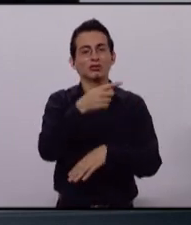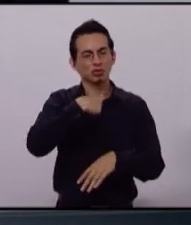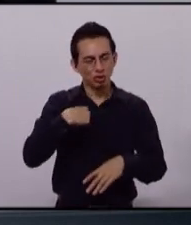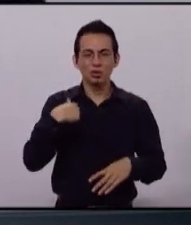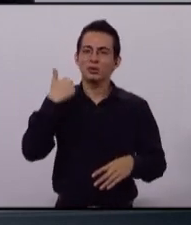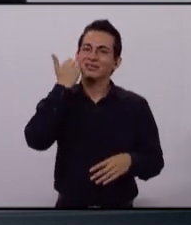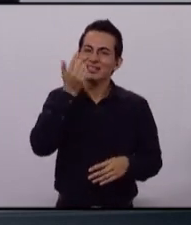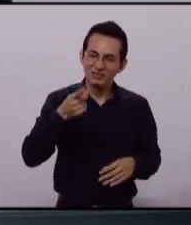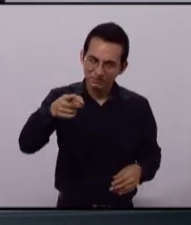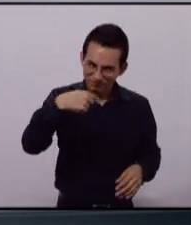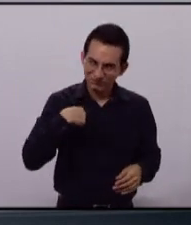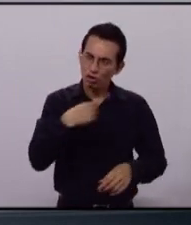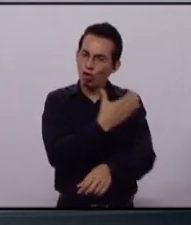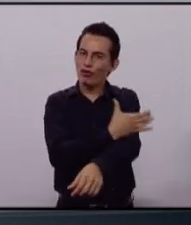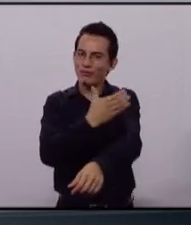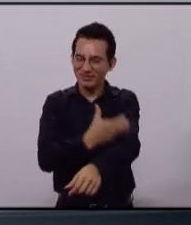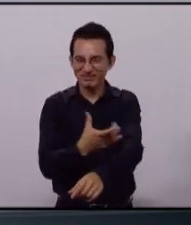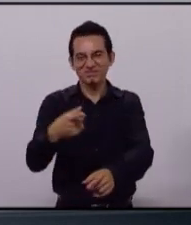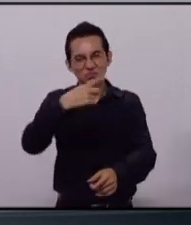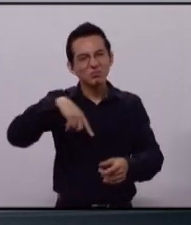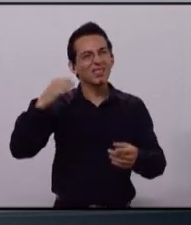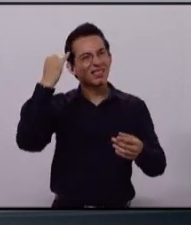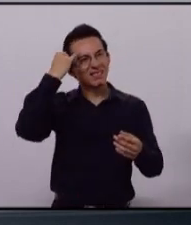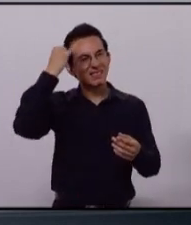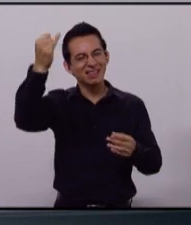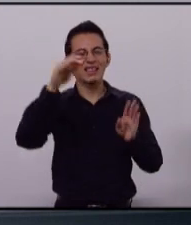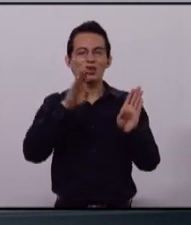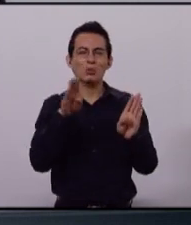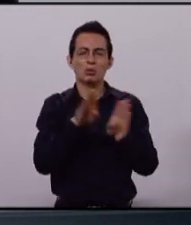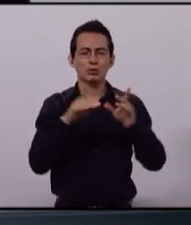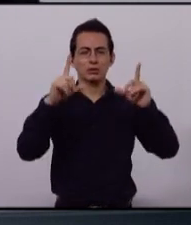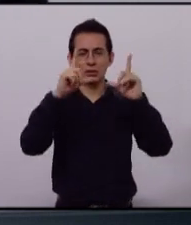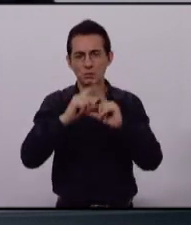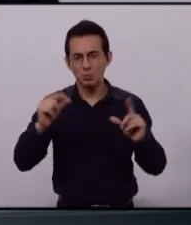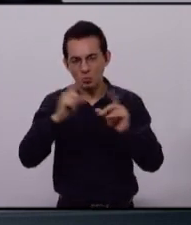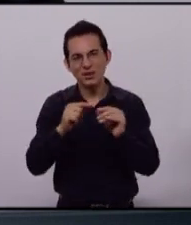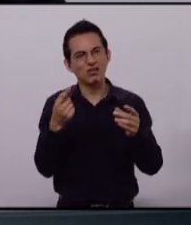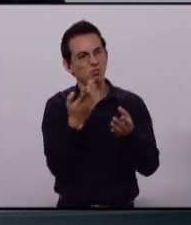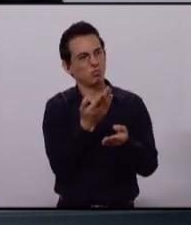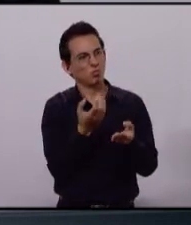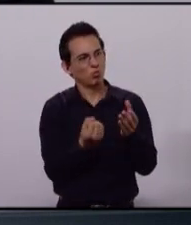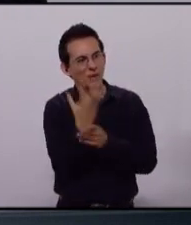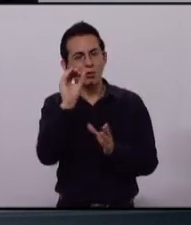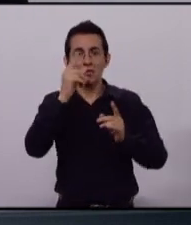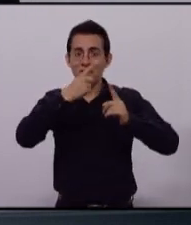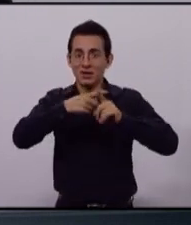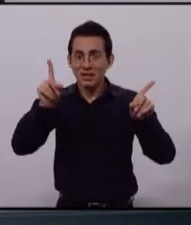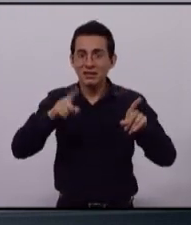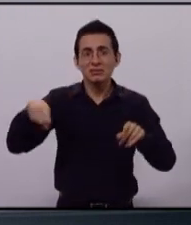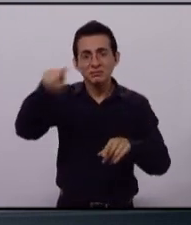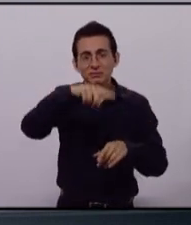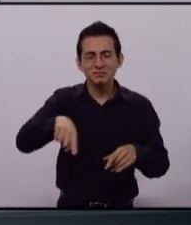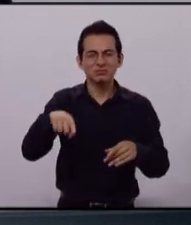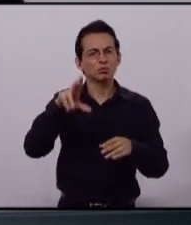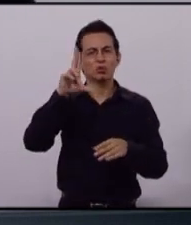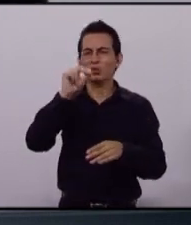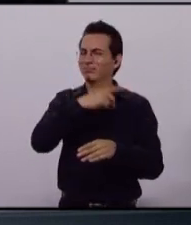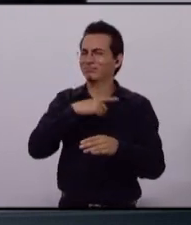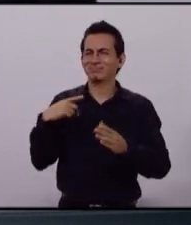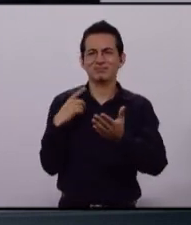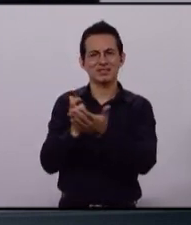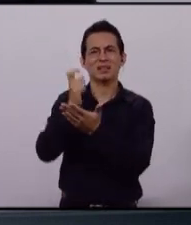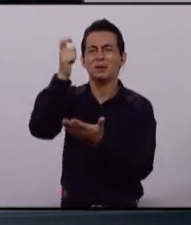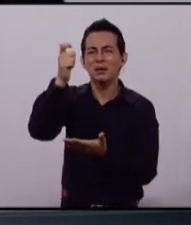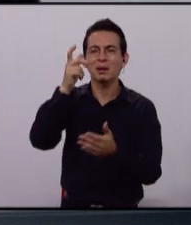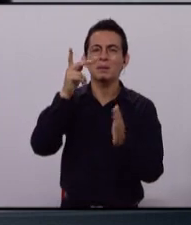construyamos un Zapopan distinto, un Zapopan en donde los hogares con más carencias no paguen predial con un programa de